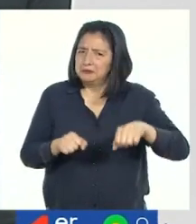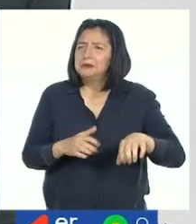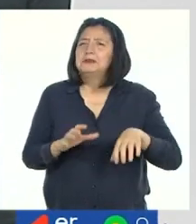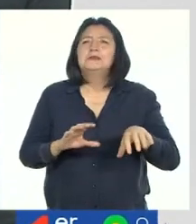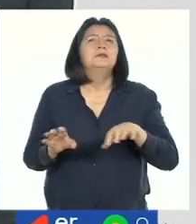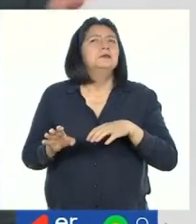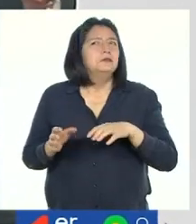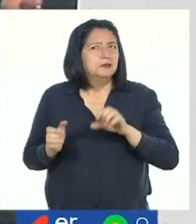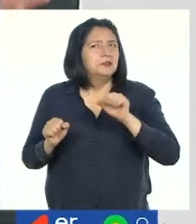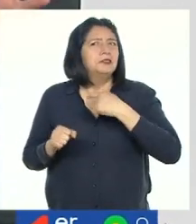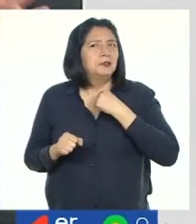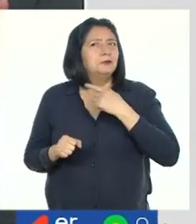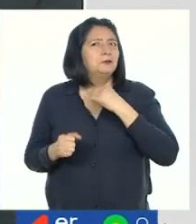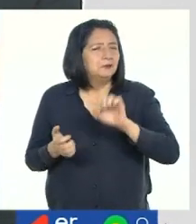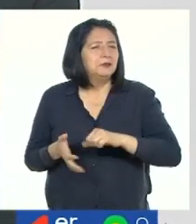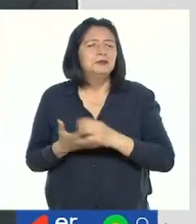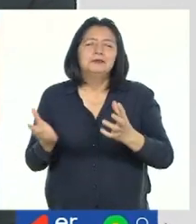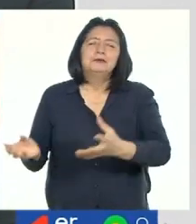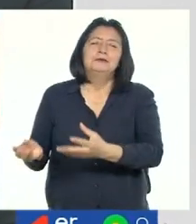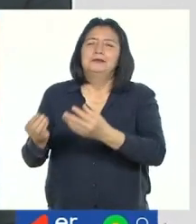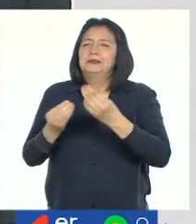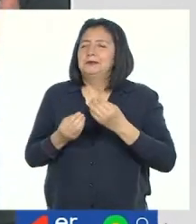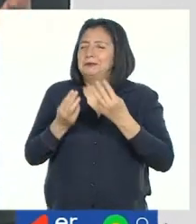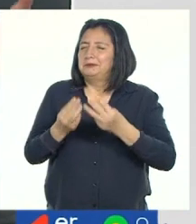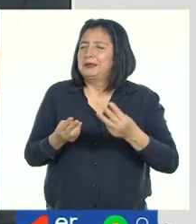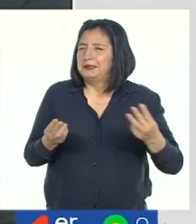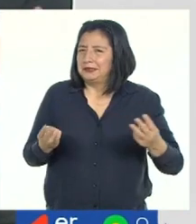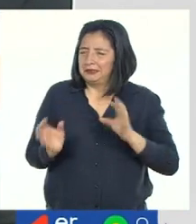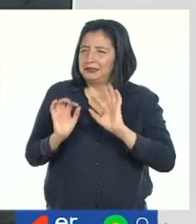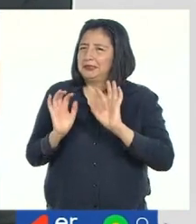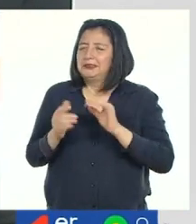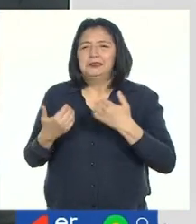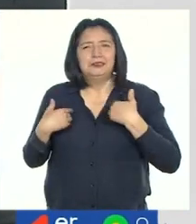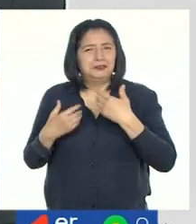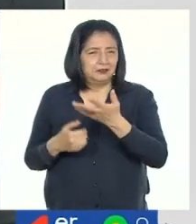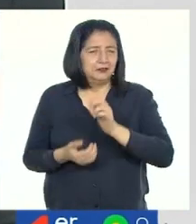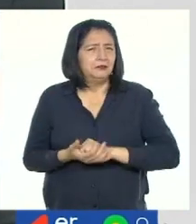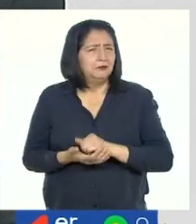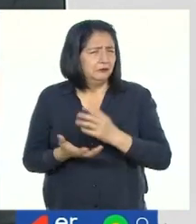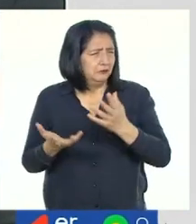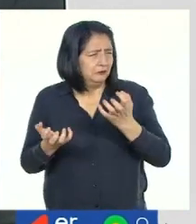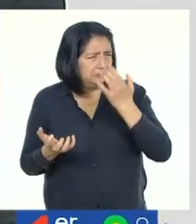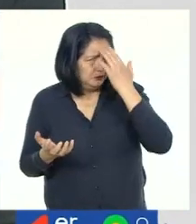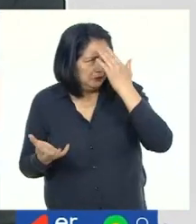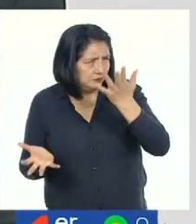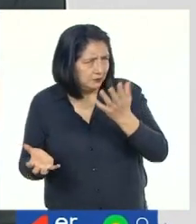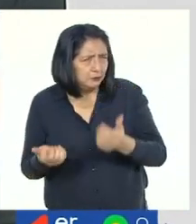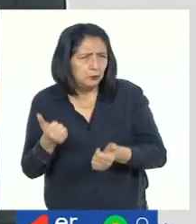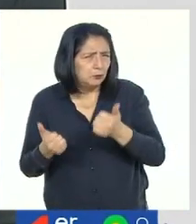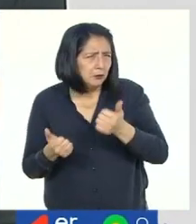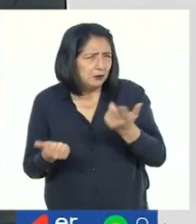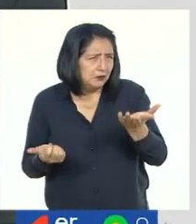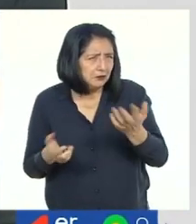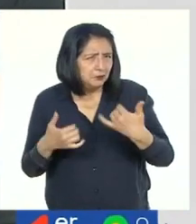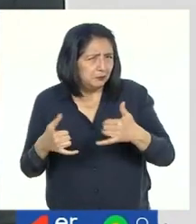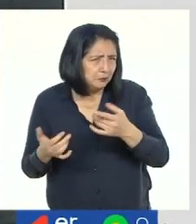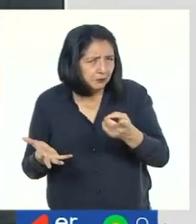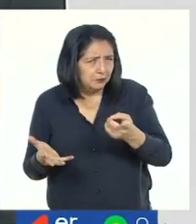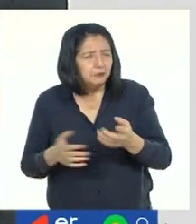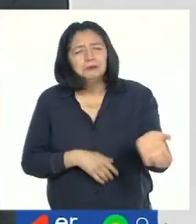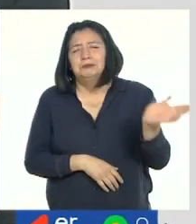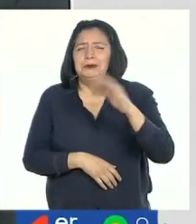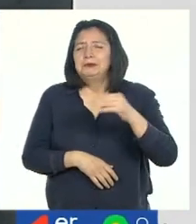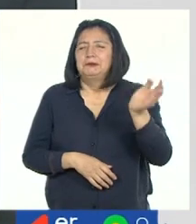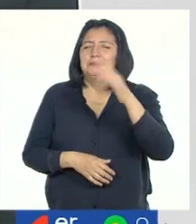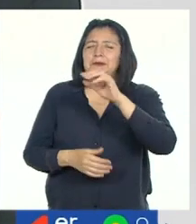que les ha encantado y la adaptaron con unos materiales que tenían a la mano. ¿Quieren saber cuál fue esta actividad? Vamos con